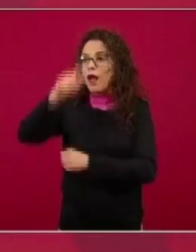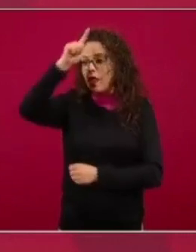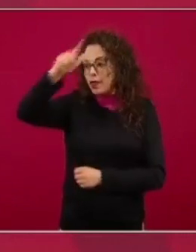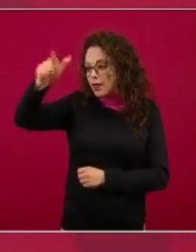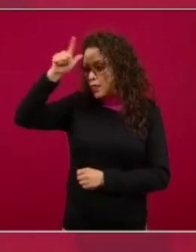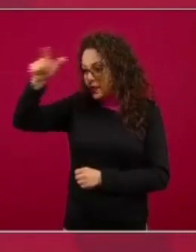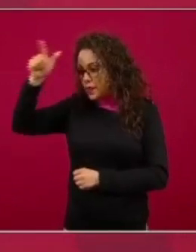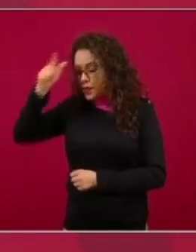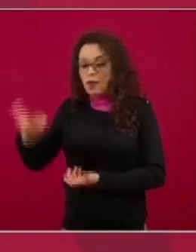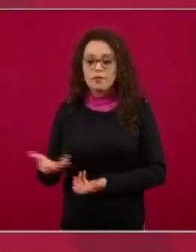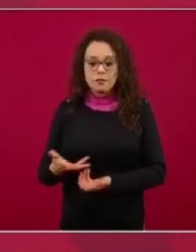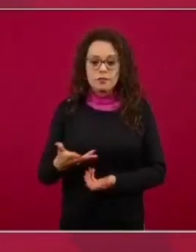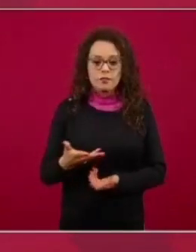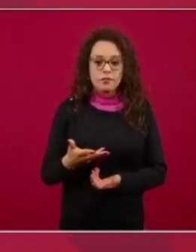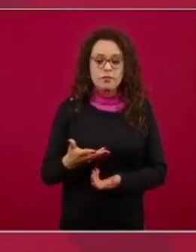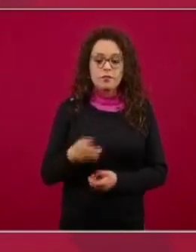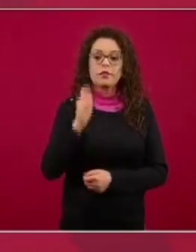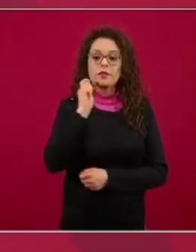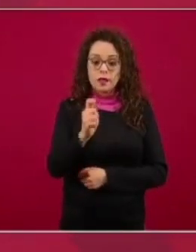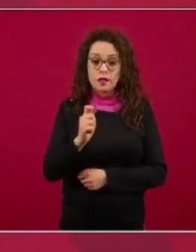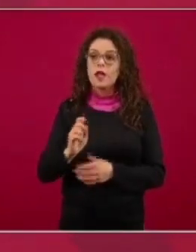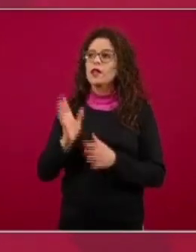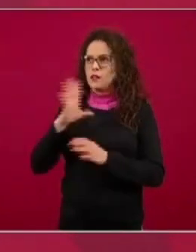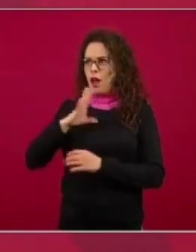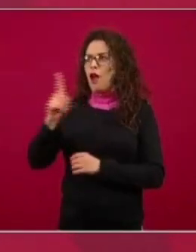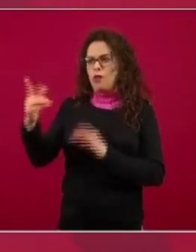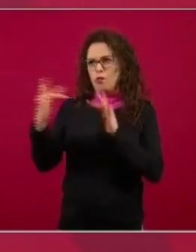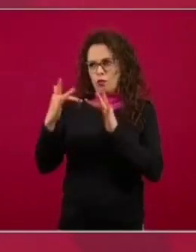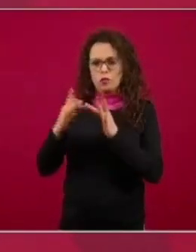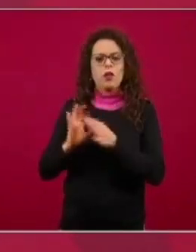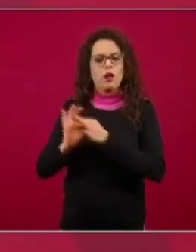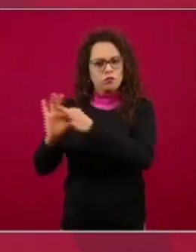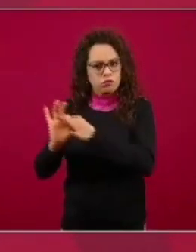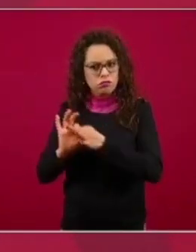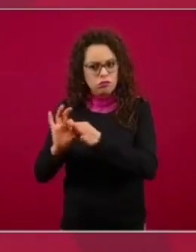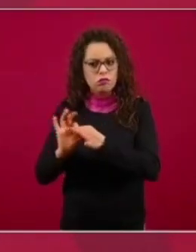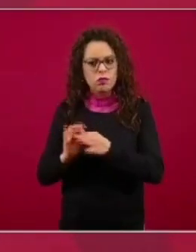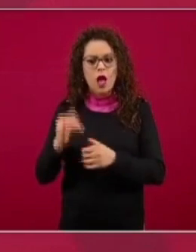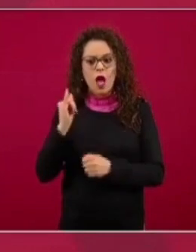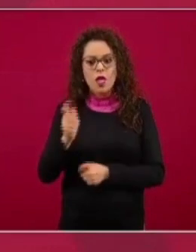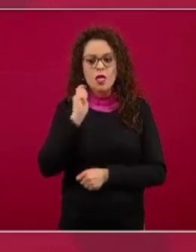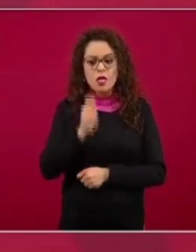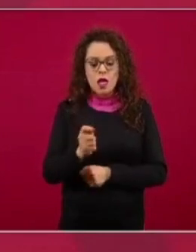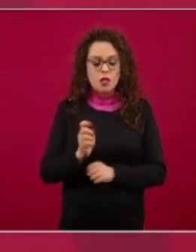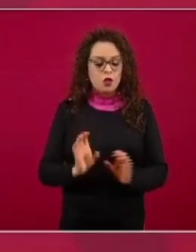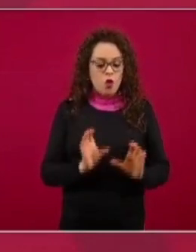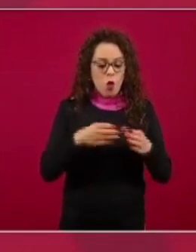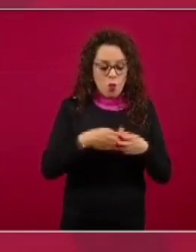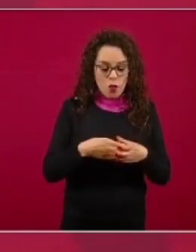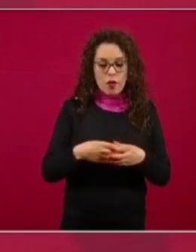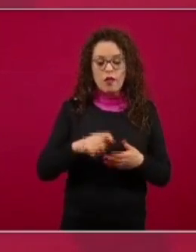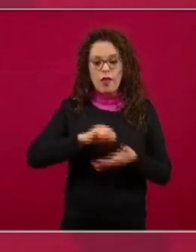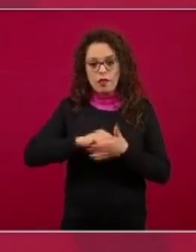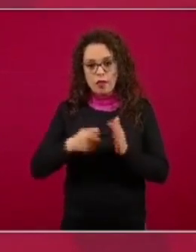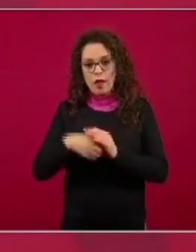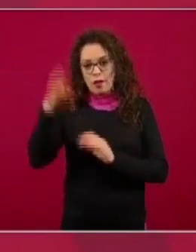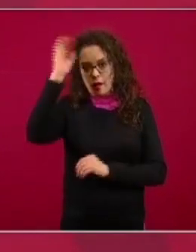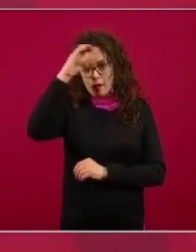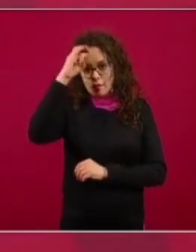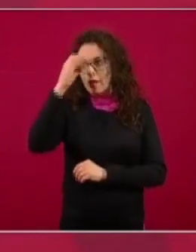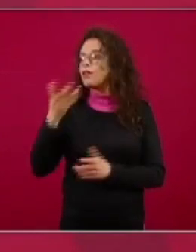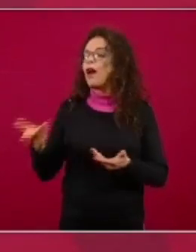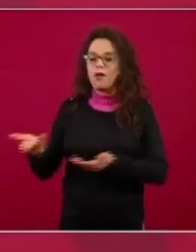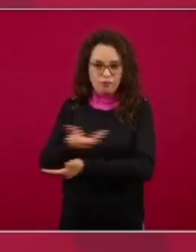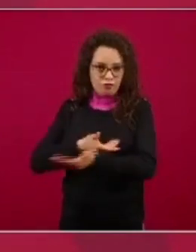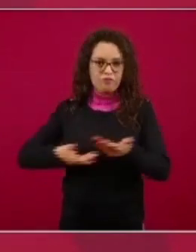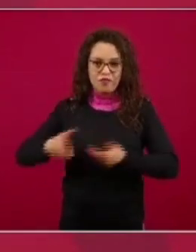múltiples lazos no solamente de colaboración sino de intercambio con las comunidades técnicas y científicas efectivamente como